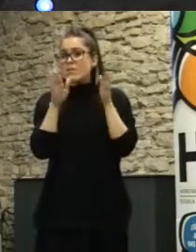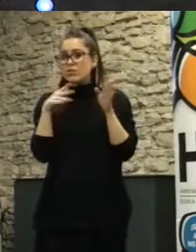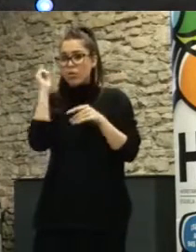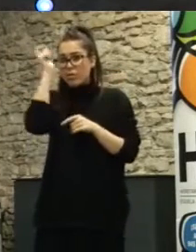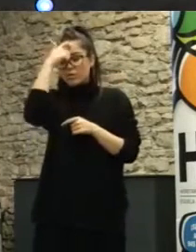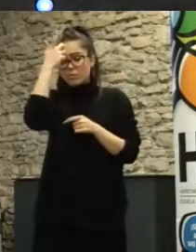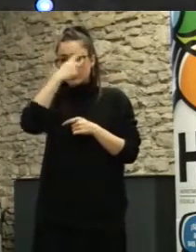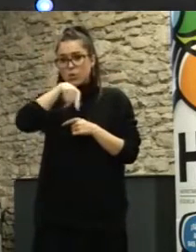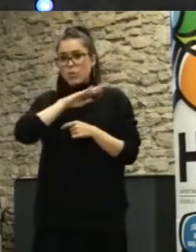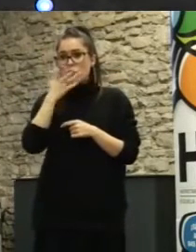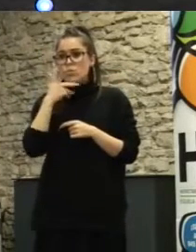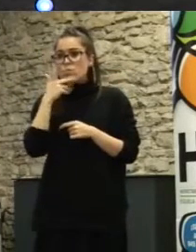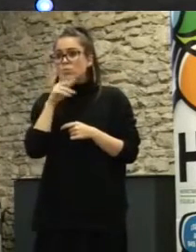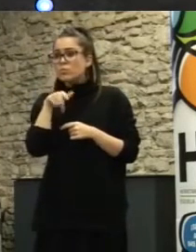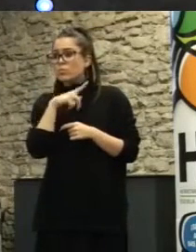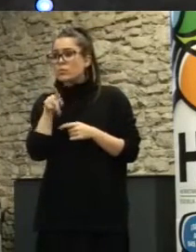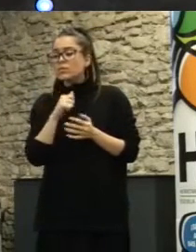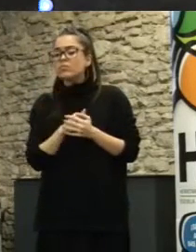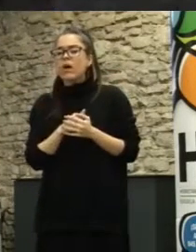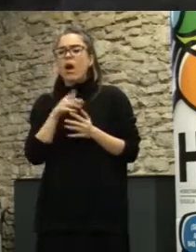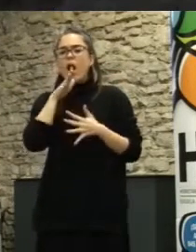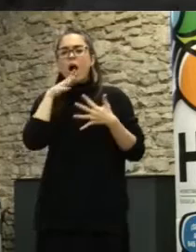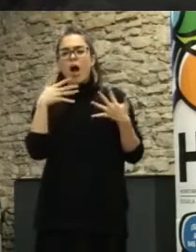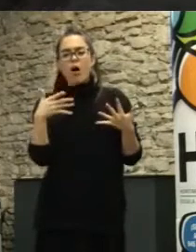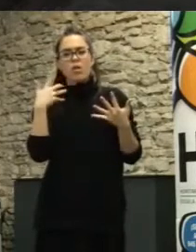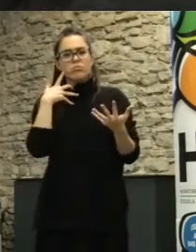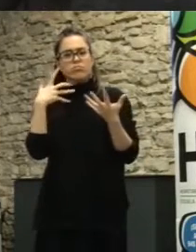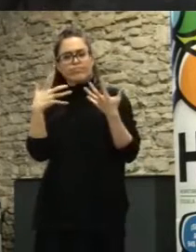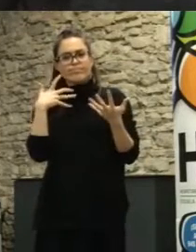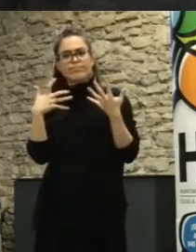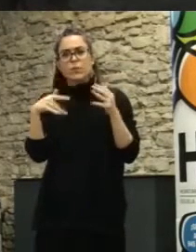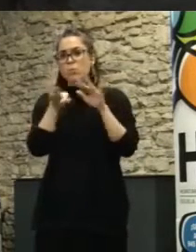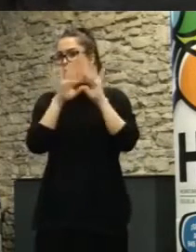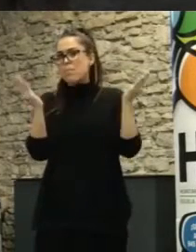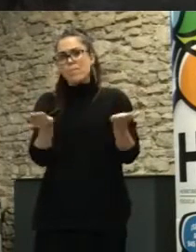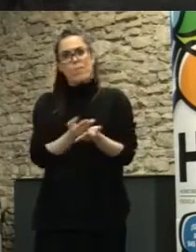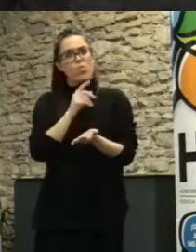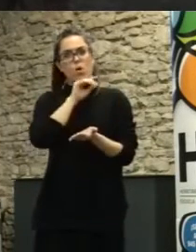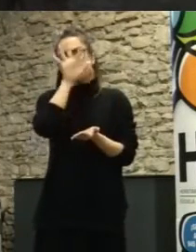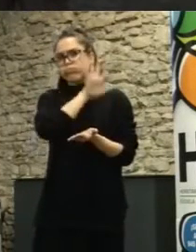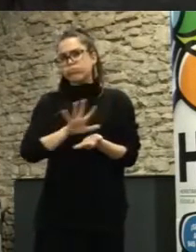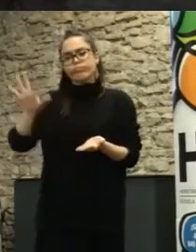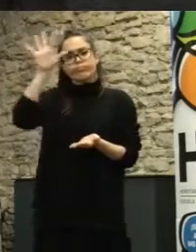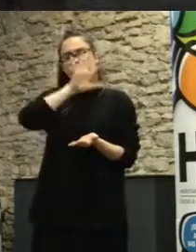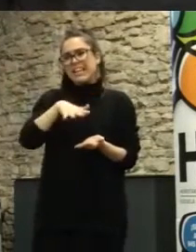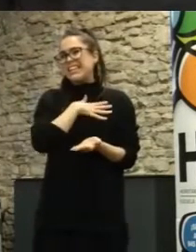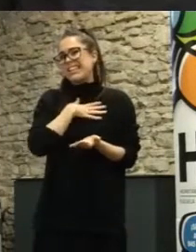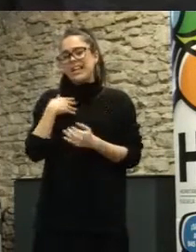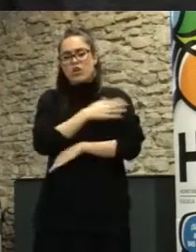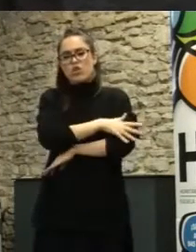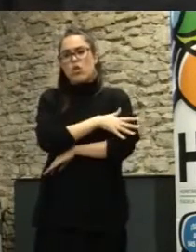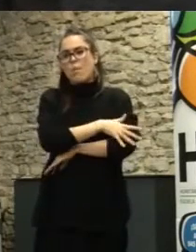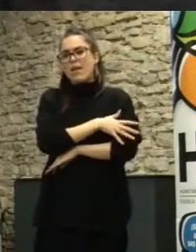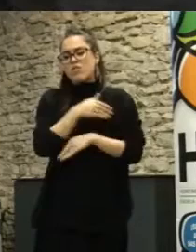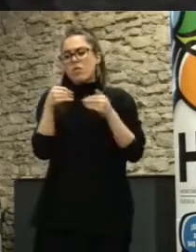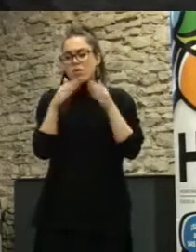una oleada a nivel mundial por apostar por esto del gobierno abierto, que tiene tres